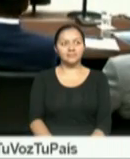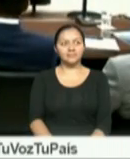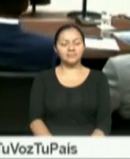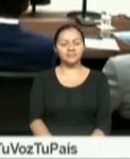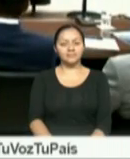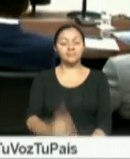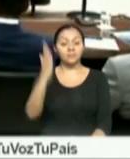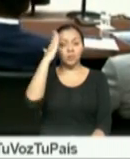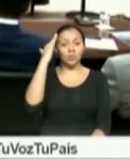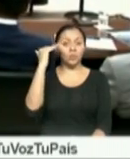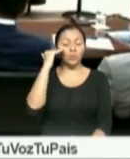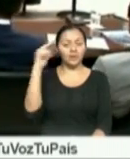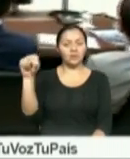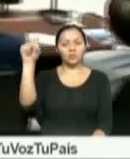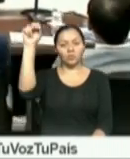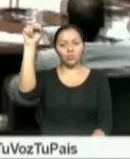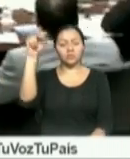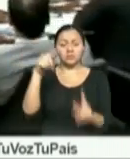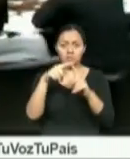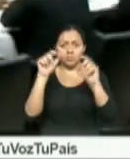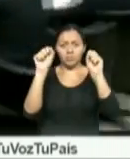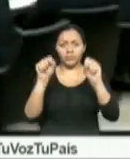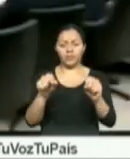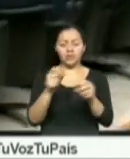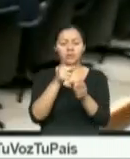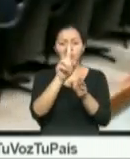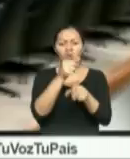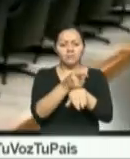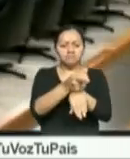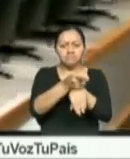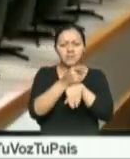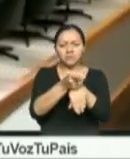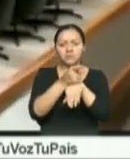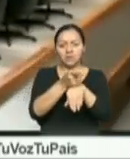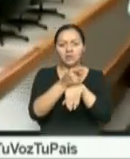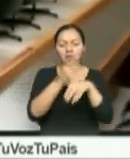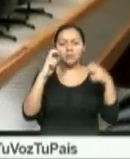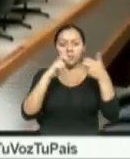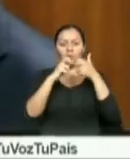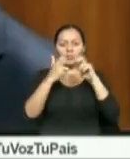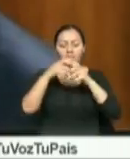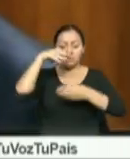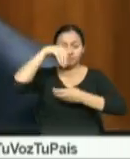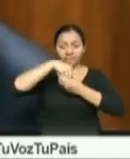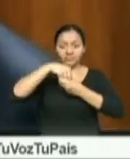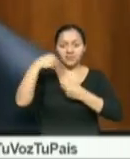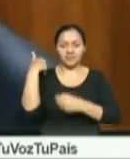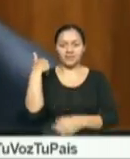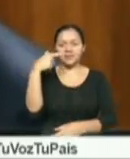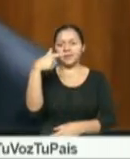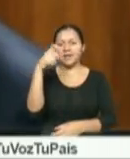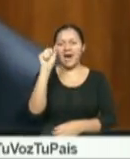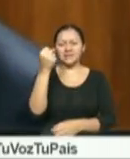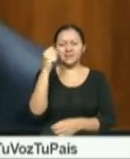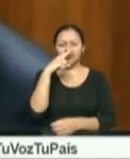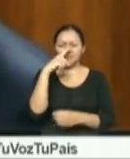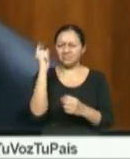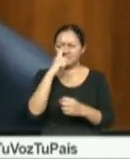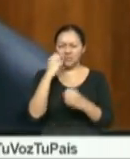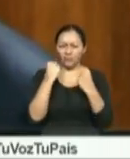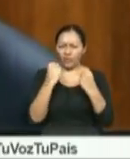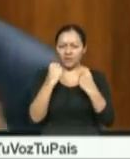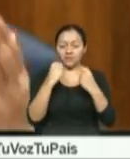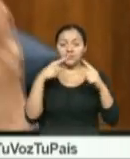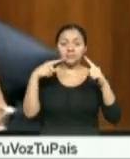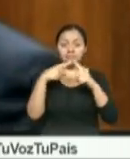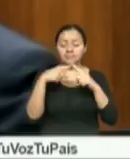Corea del Norte podría tener la capacidad de lanzar misiles cargados con gas sarín. Así lo ha advertido el ministro japonés en el Parlamento